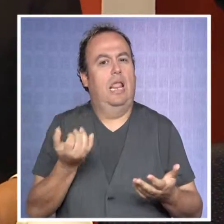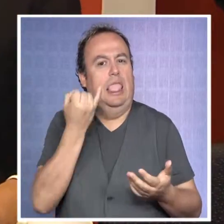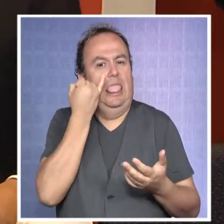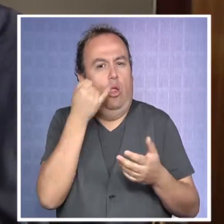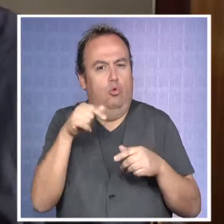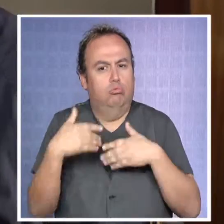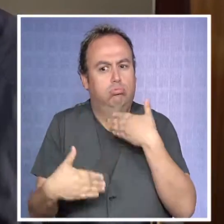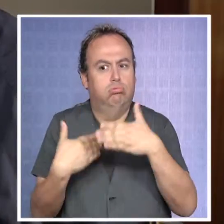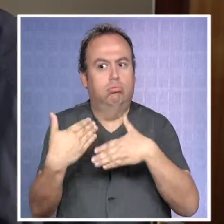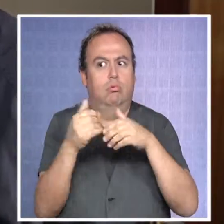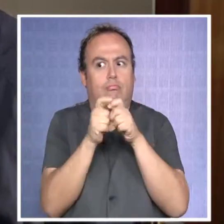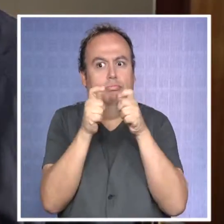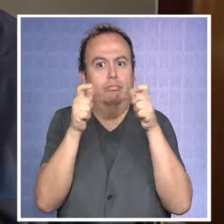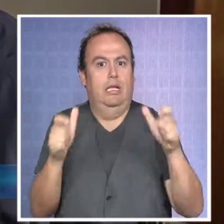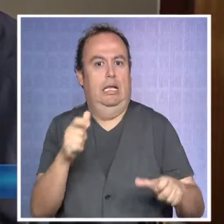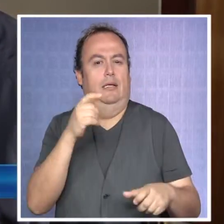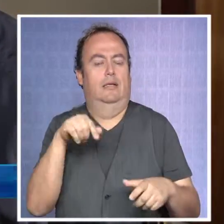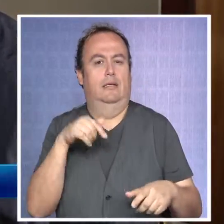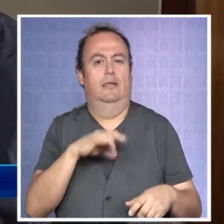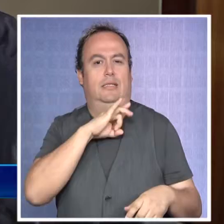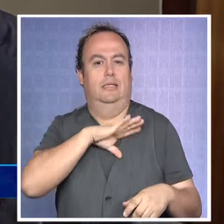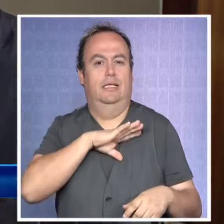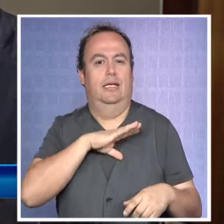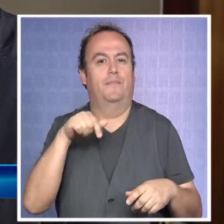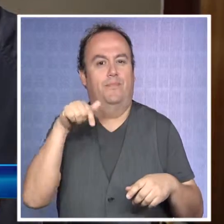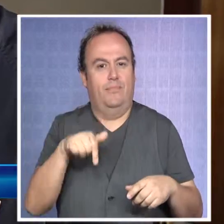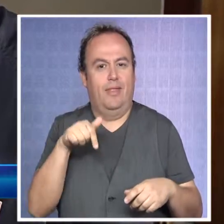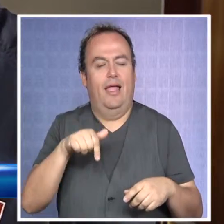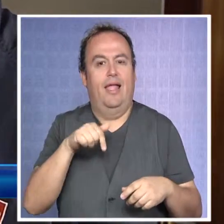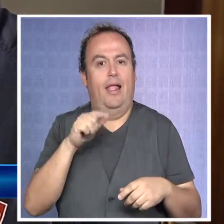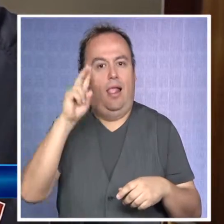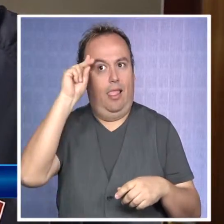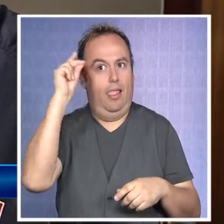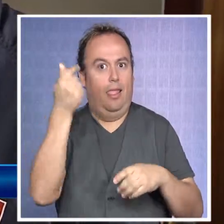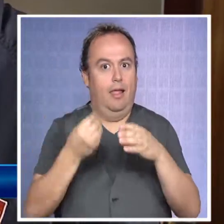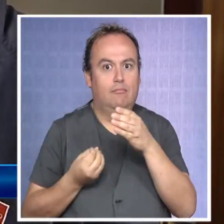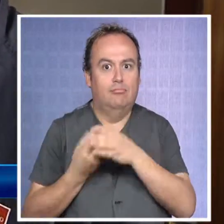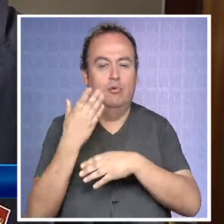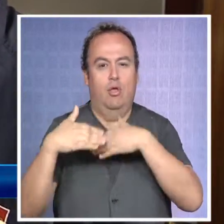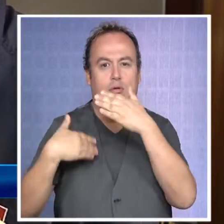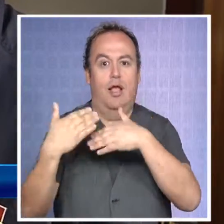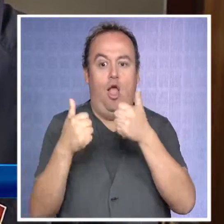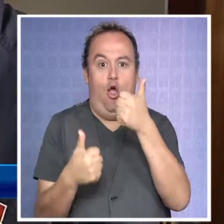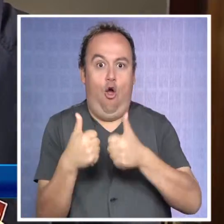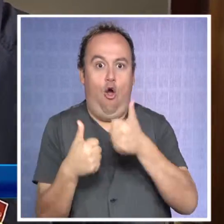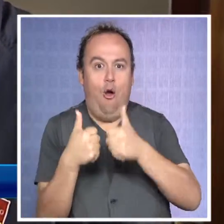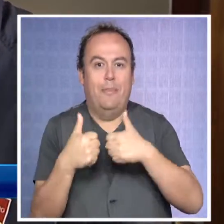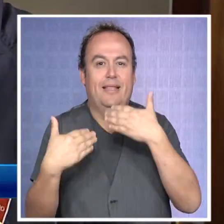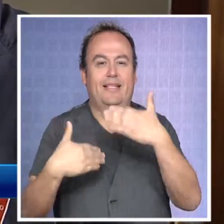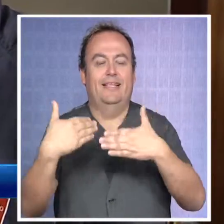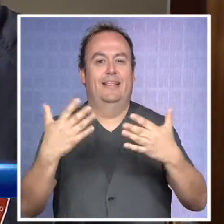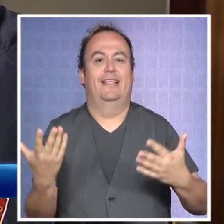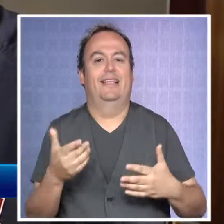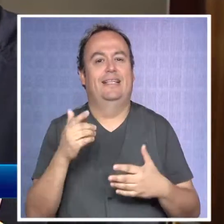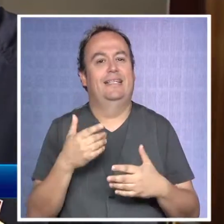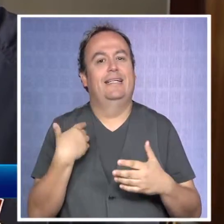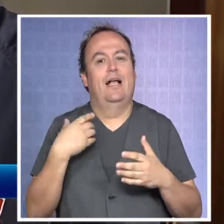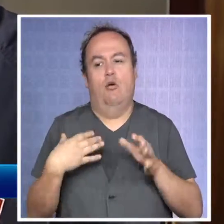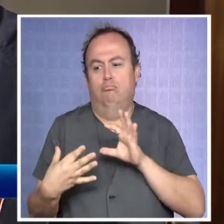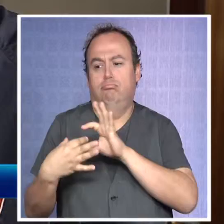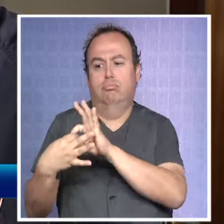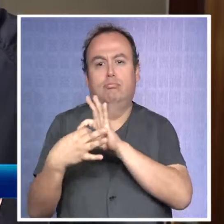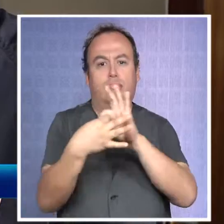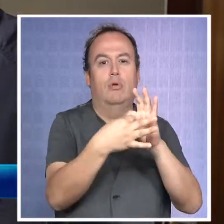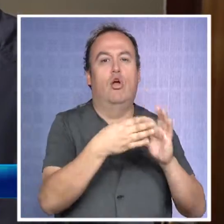ha hecho grande a este país. Hoy día es la agencia de la innovación, el emprendimiento y la competitividad, y cada día